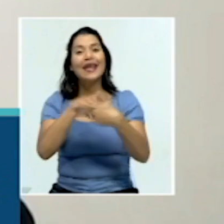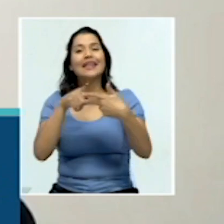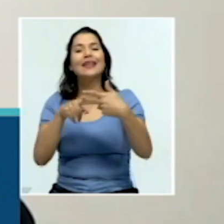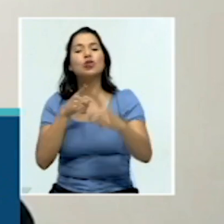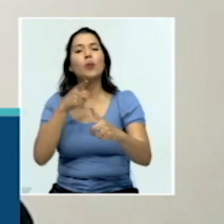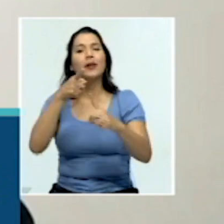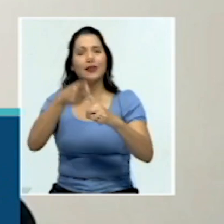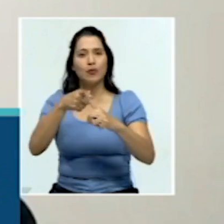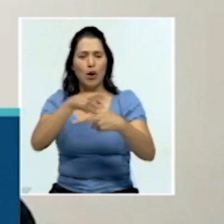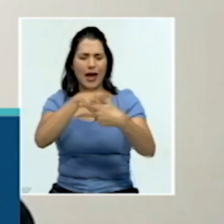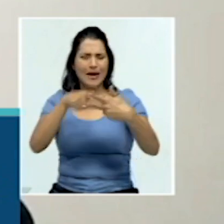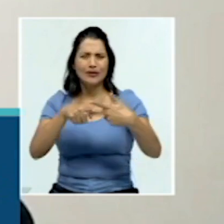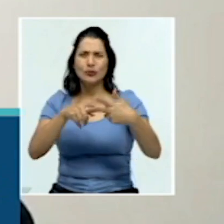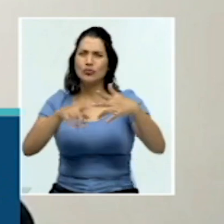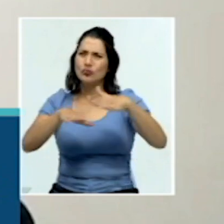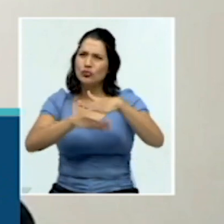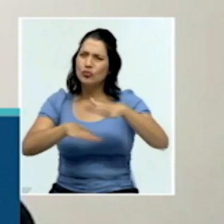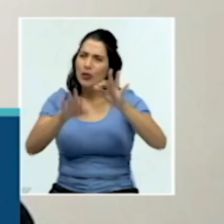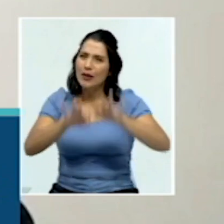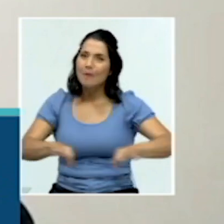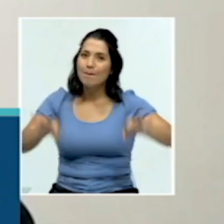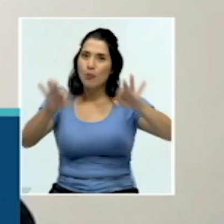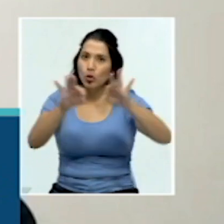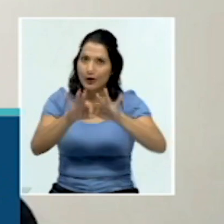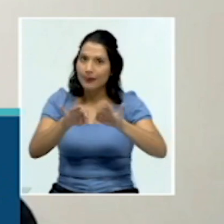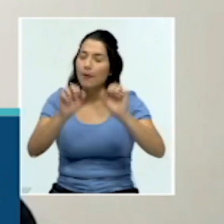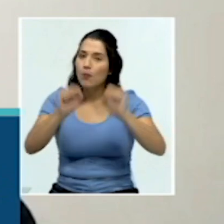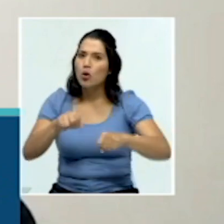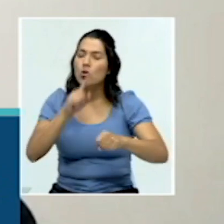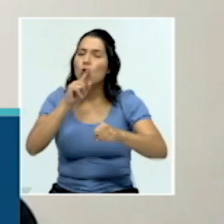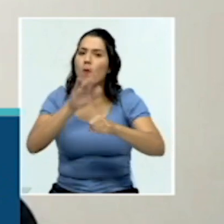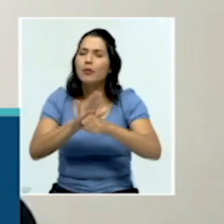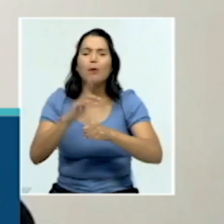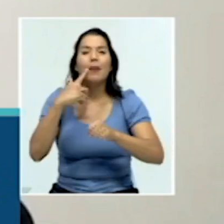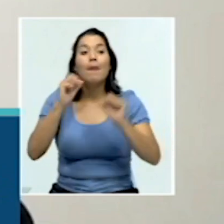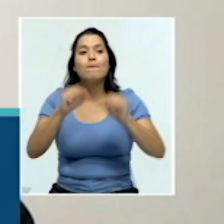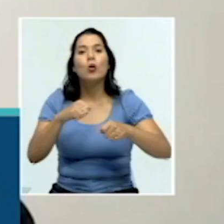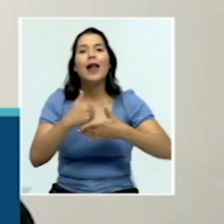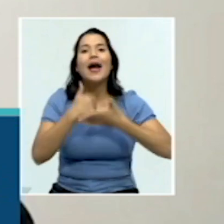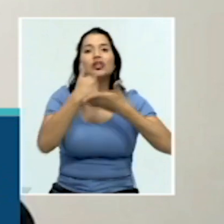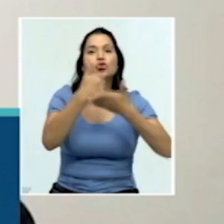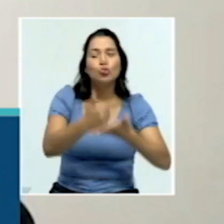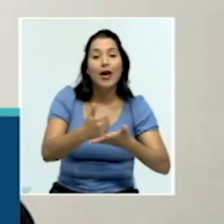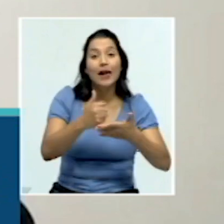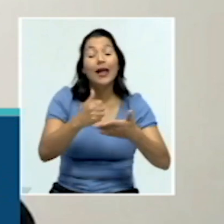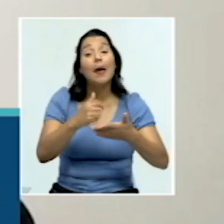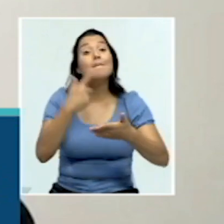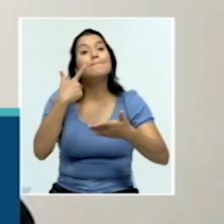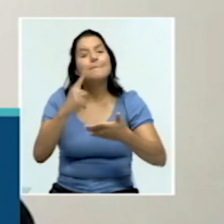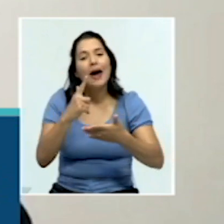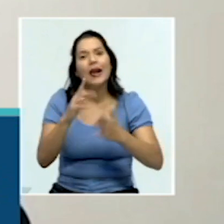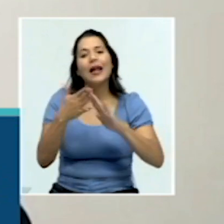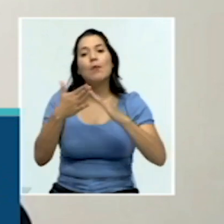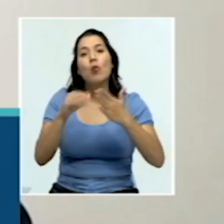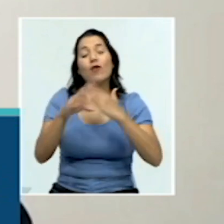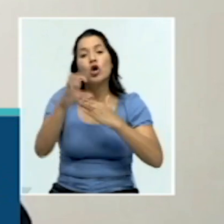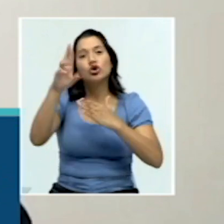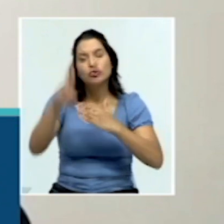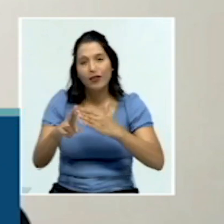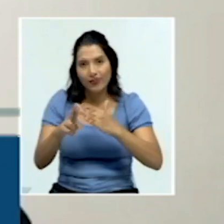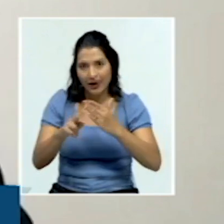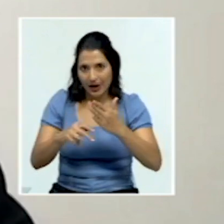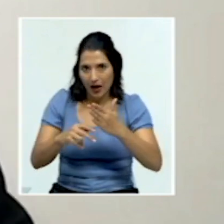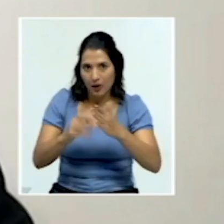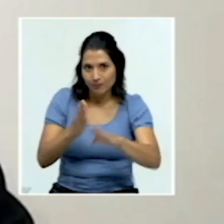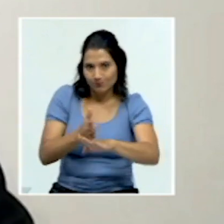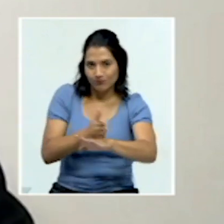los cuales son fundamentales en su ejecución, en ayuda y progreso del pueblo costarricense. Entre ellos está la